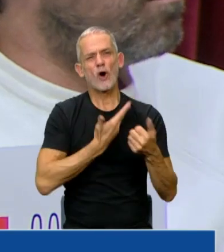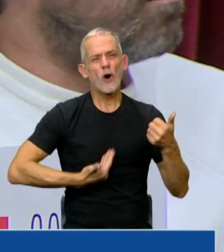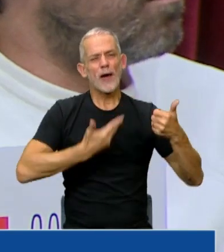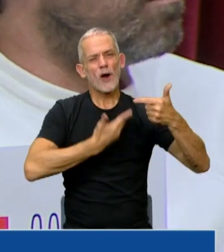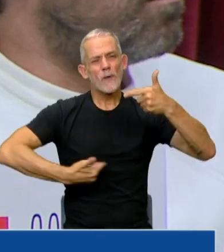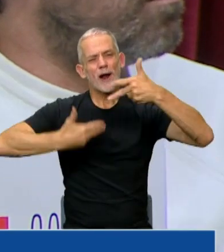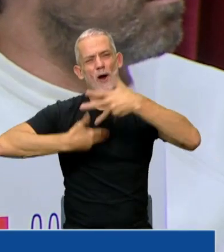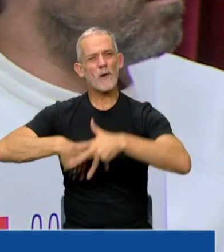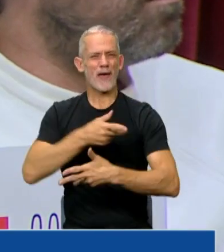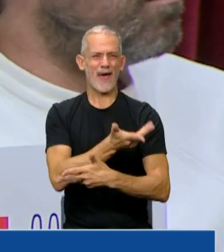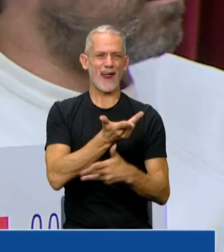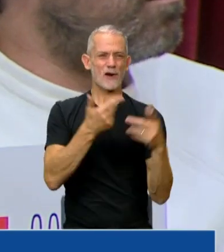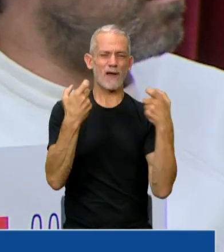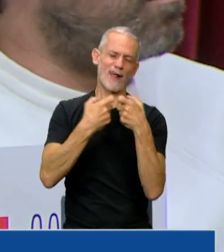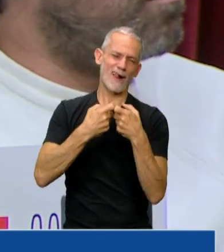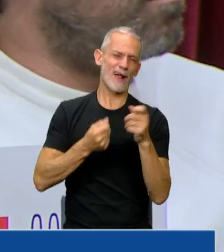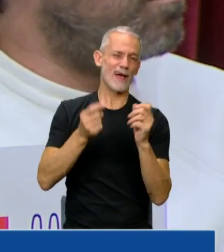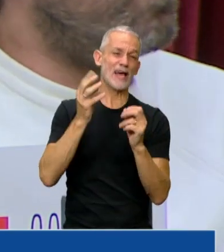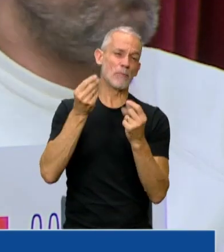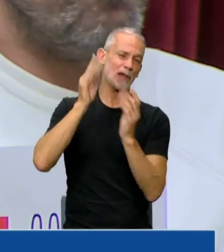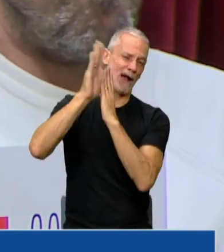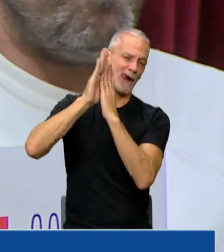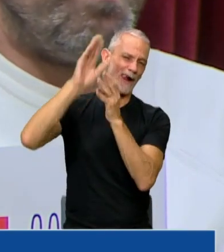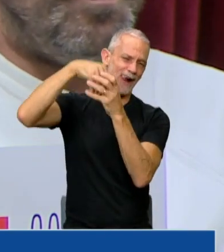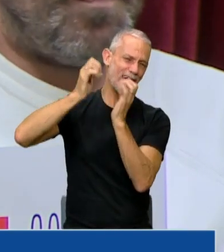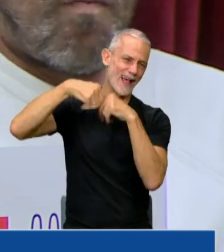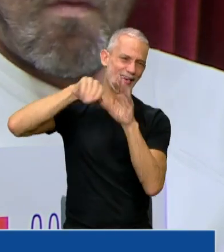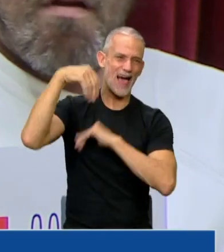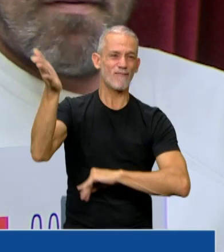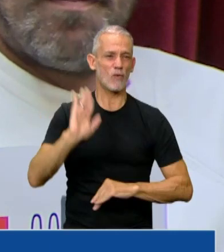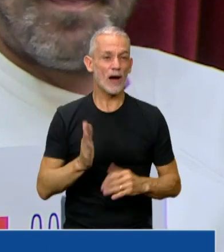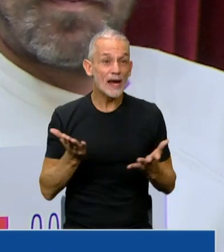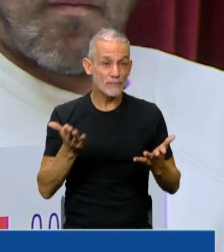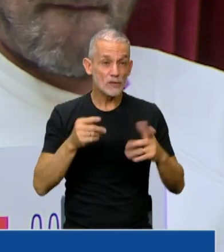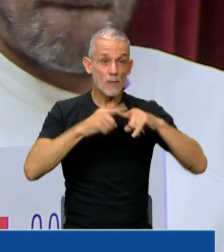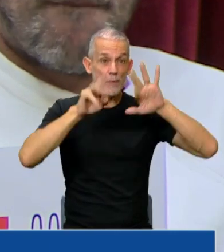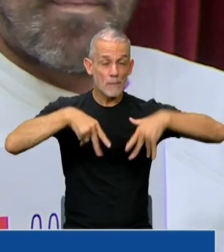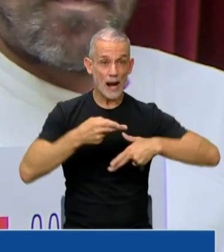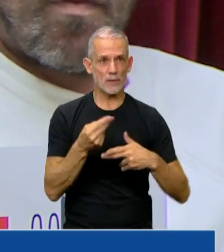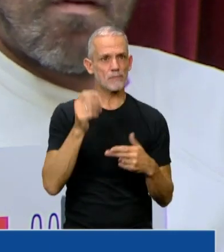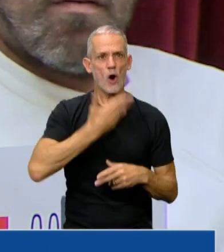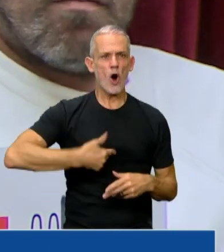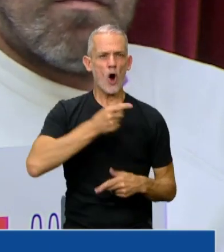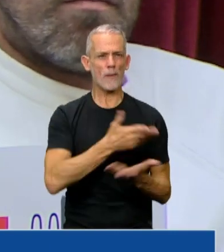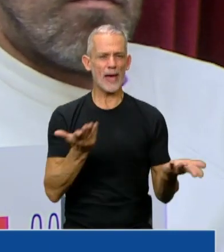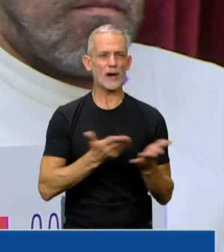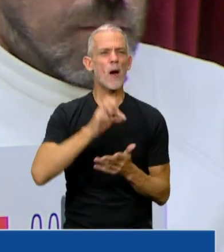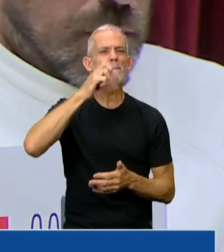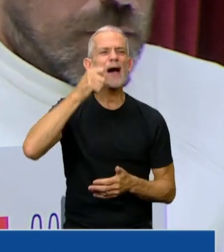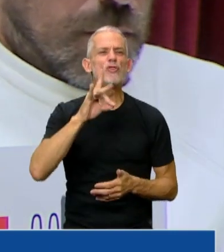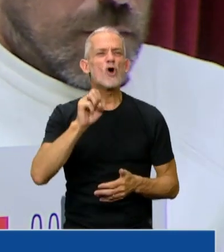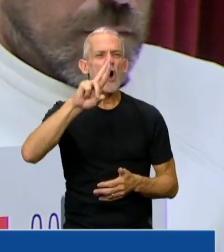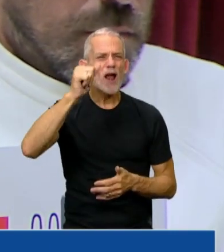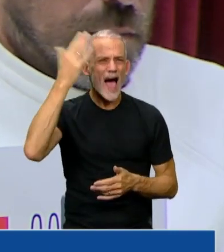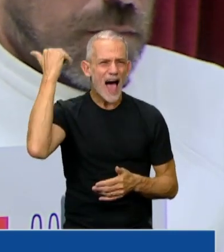gobiernos. Es más, quiere decir que la fuga de capitales es una política de Estado, ya los Pandora Papers